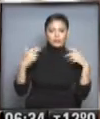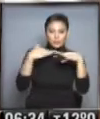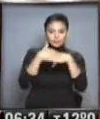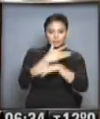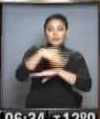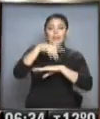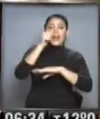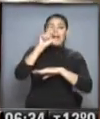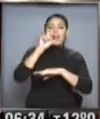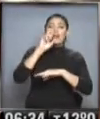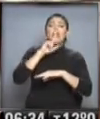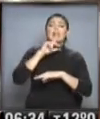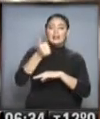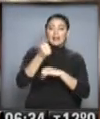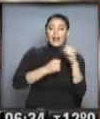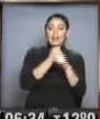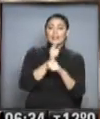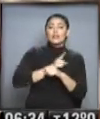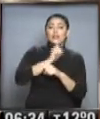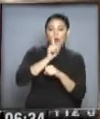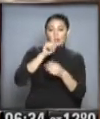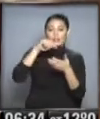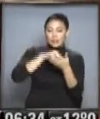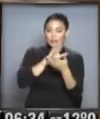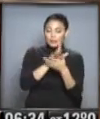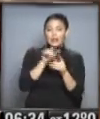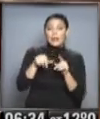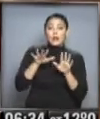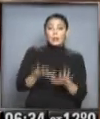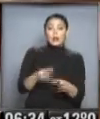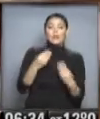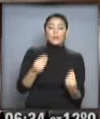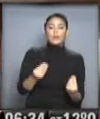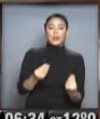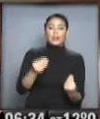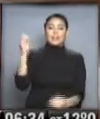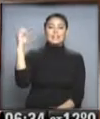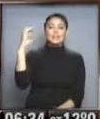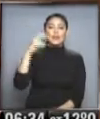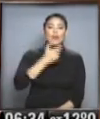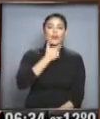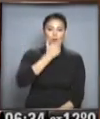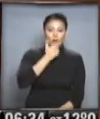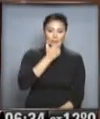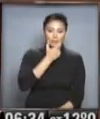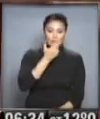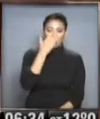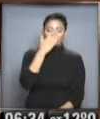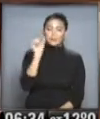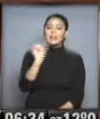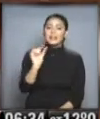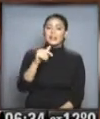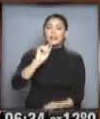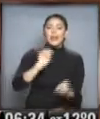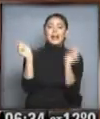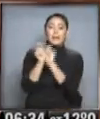avenida Figueroa Alporta, rumbo al norte, al norte de la ciudad y al norte del conurbano, y ahora frenado porque el semáforo está en rojo y en segundos. Nada más va a pasar a